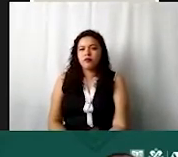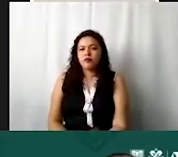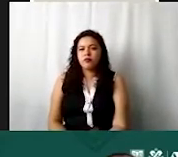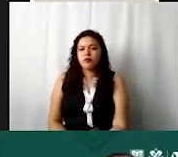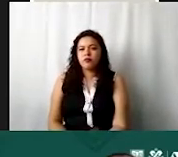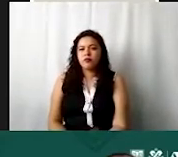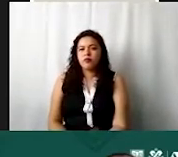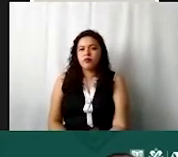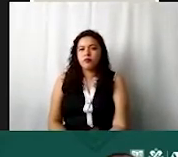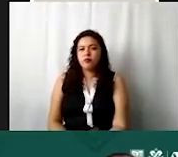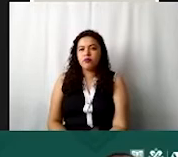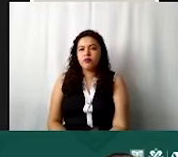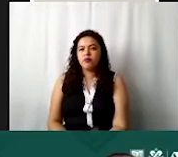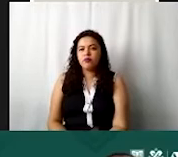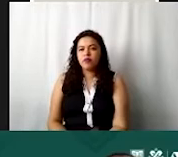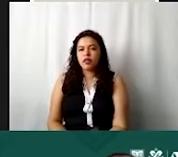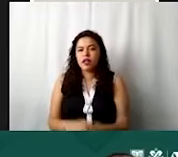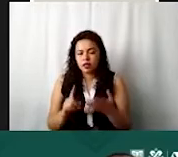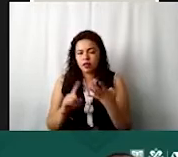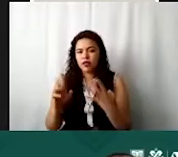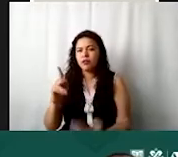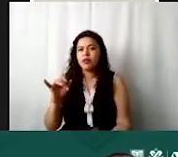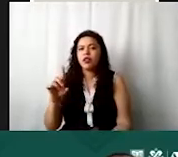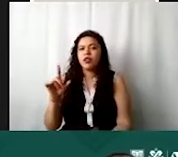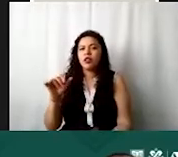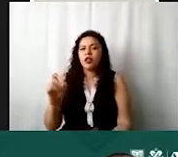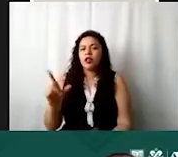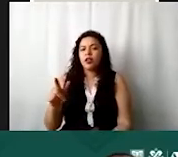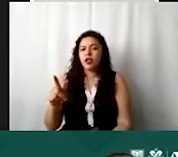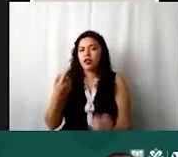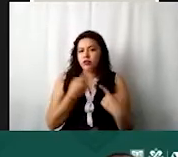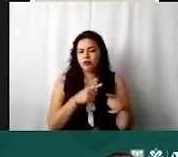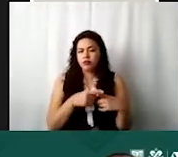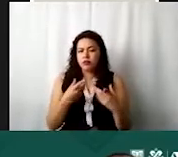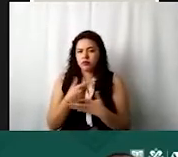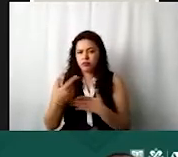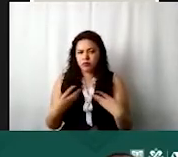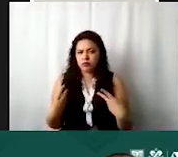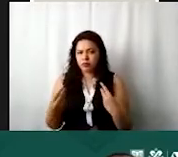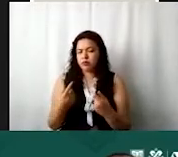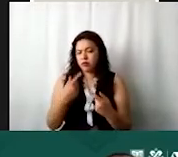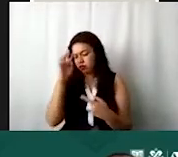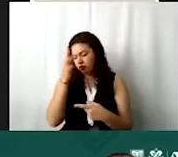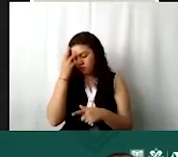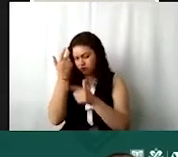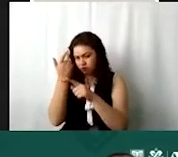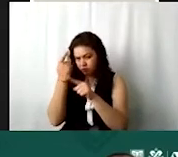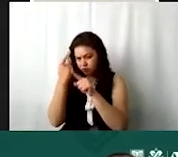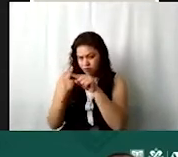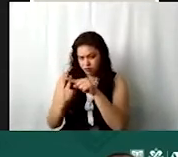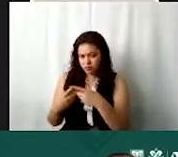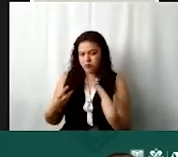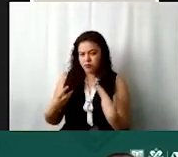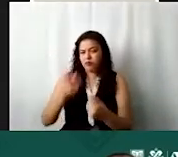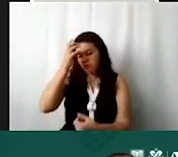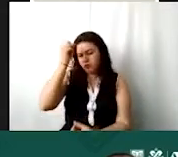y el predial que agregué yo en mis diferentes cuentas de gastos recuerden que la suma de los gastos por estos conceptos te